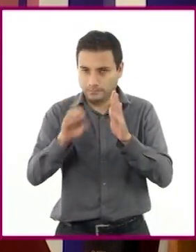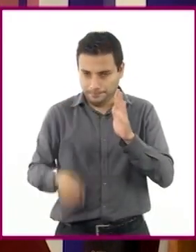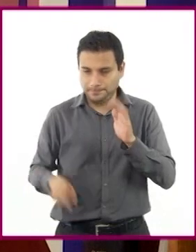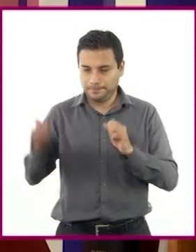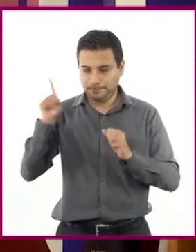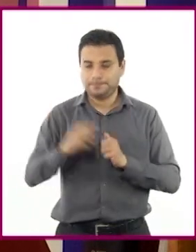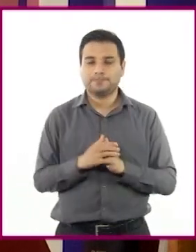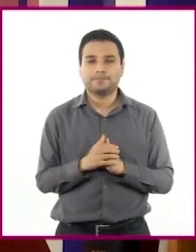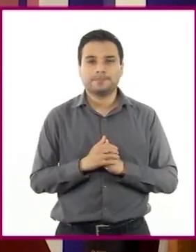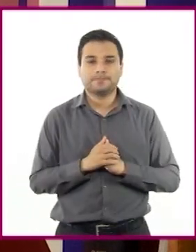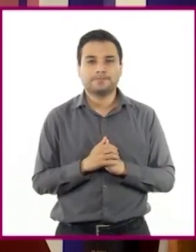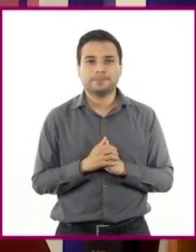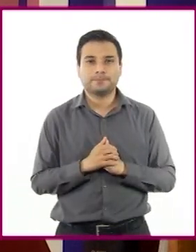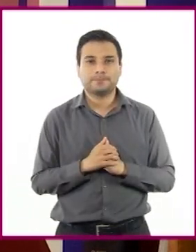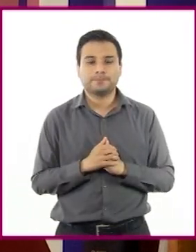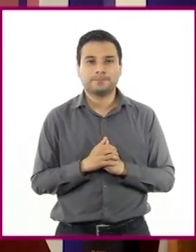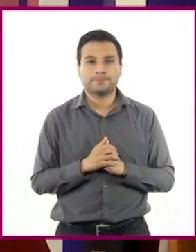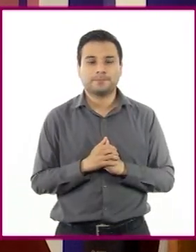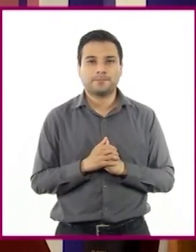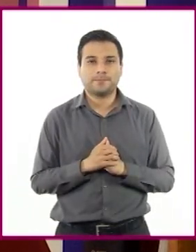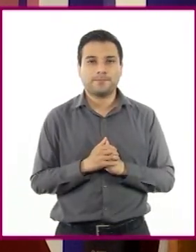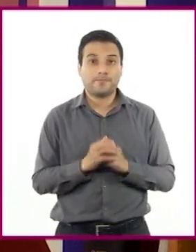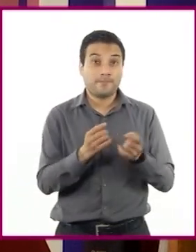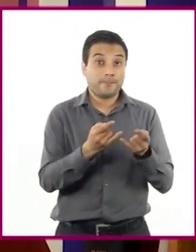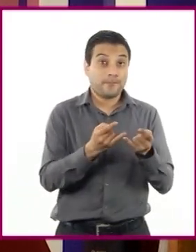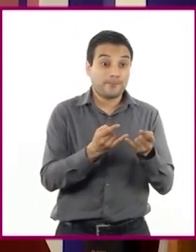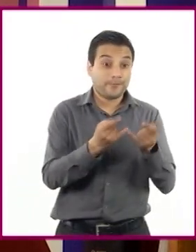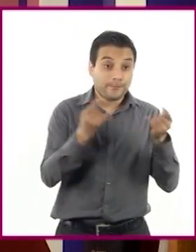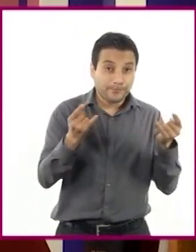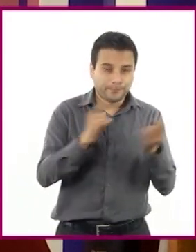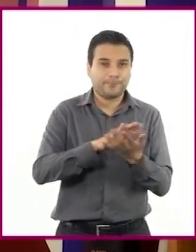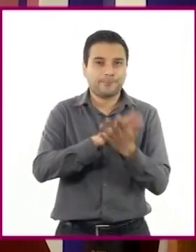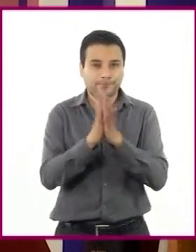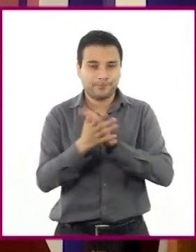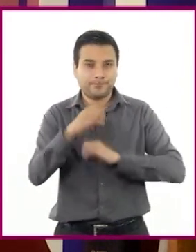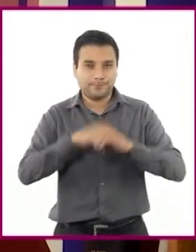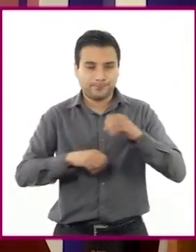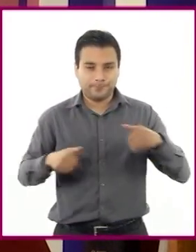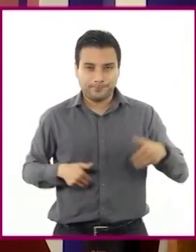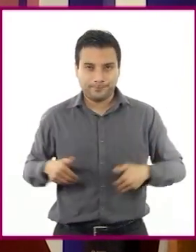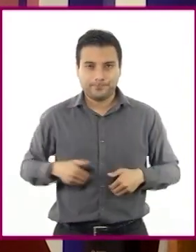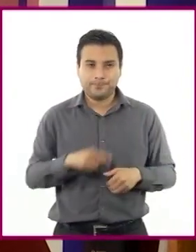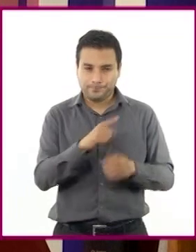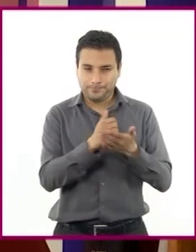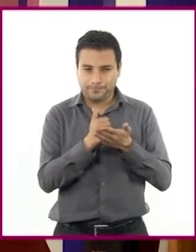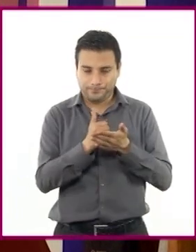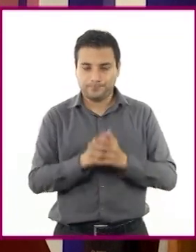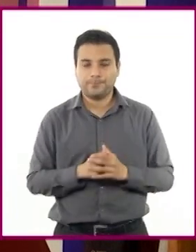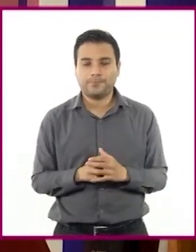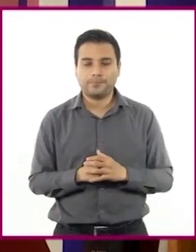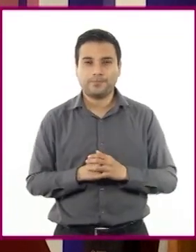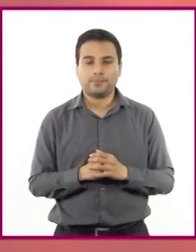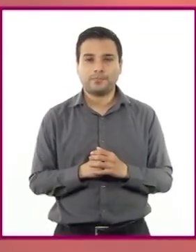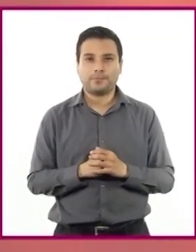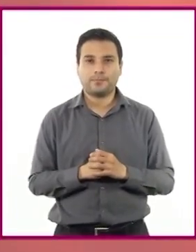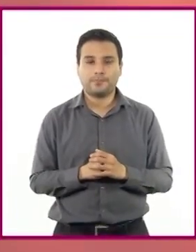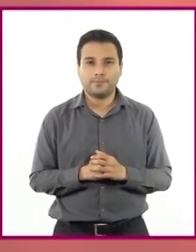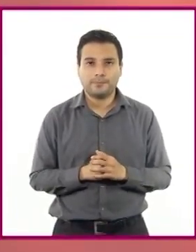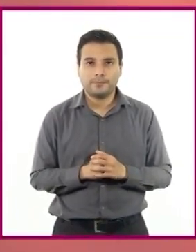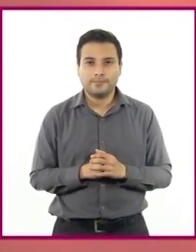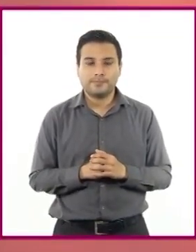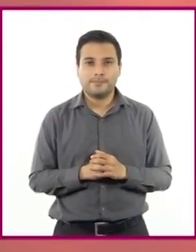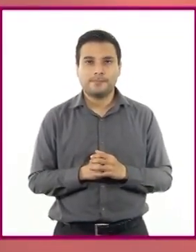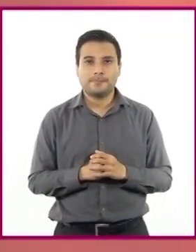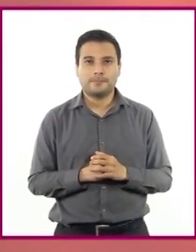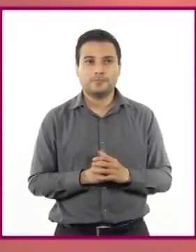siguiente obra teatral adaptada de un cuento. Y tú me vas a ayudar. Así que, ¿qué te parece